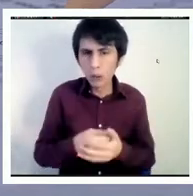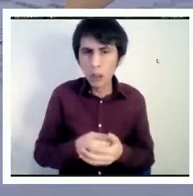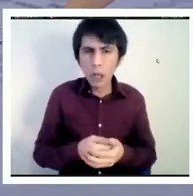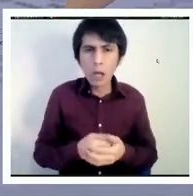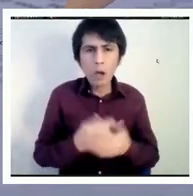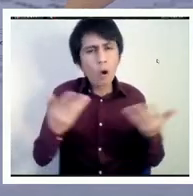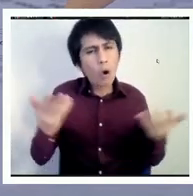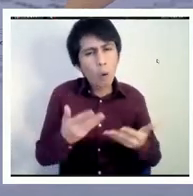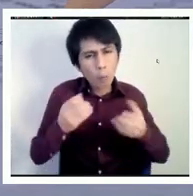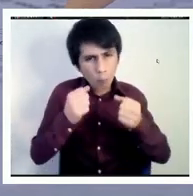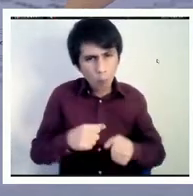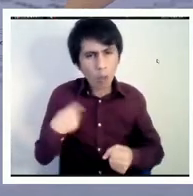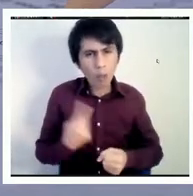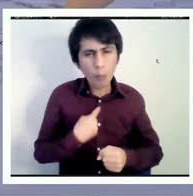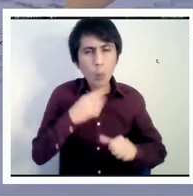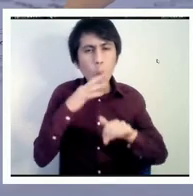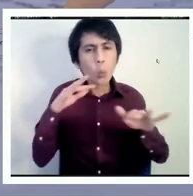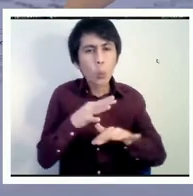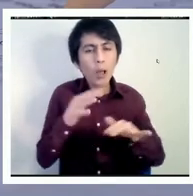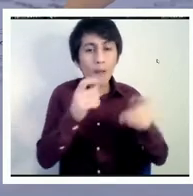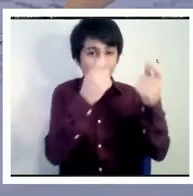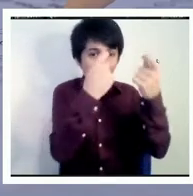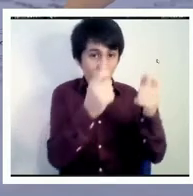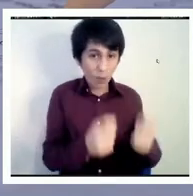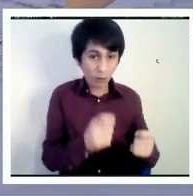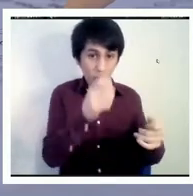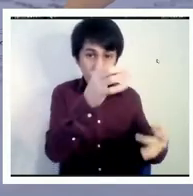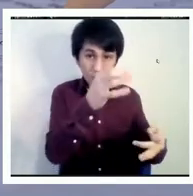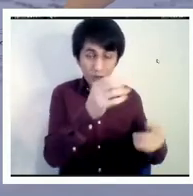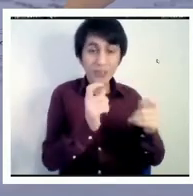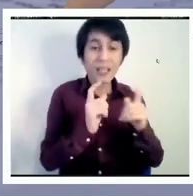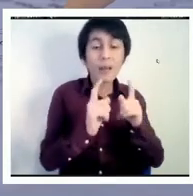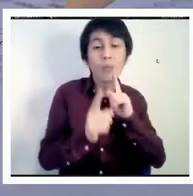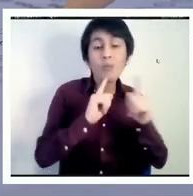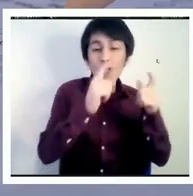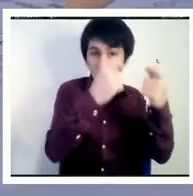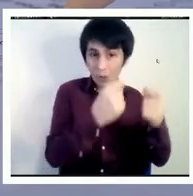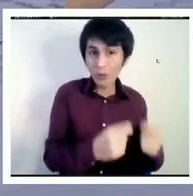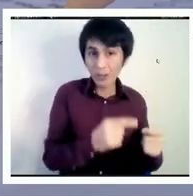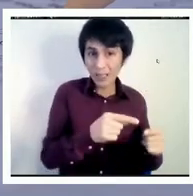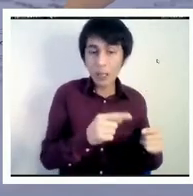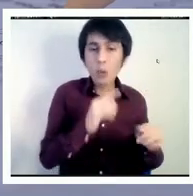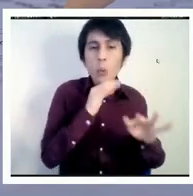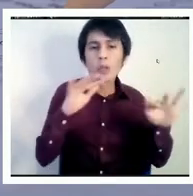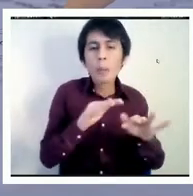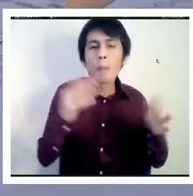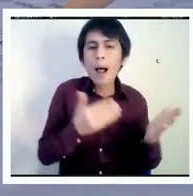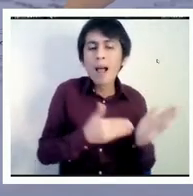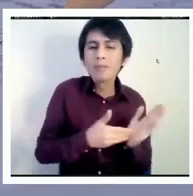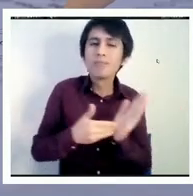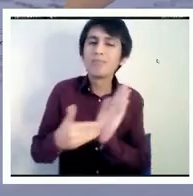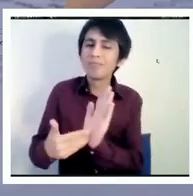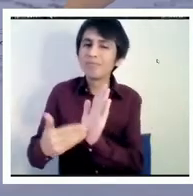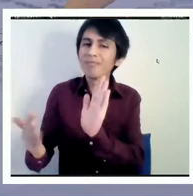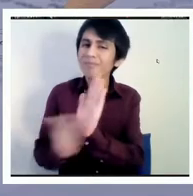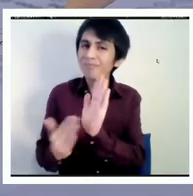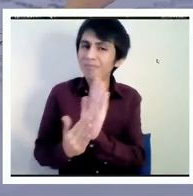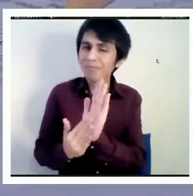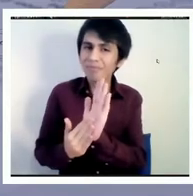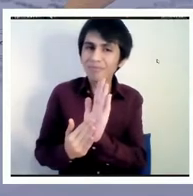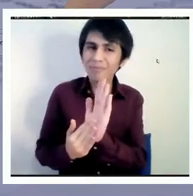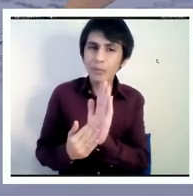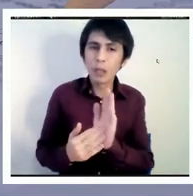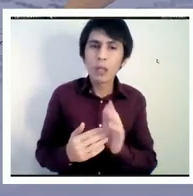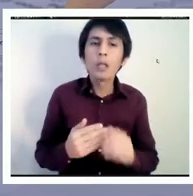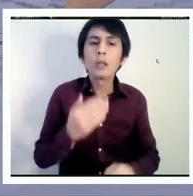las evaluaciones para la rendición de cuentas y también cómo podemos volver a pensar